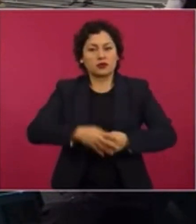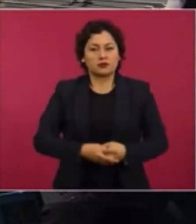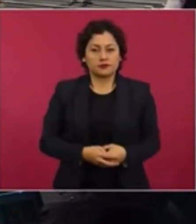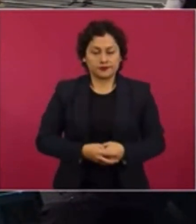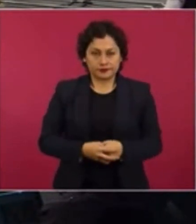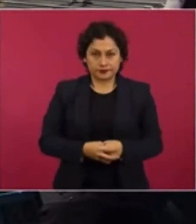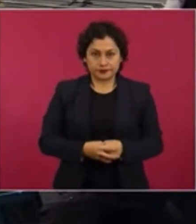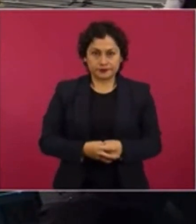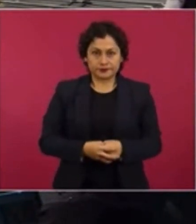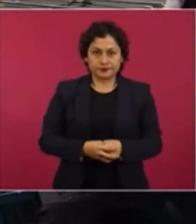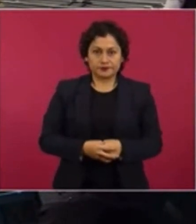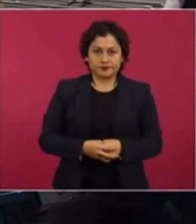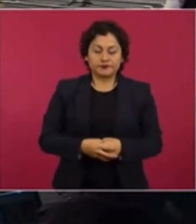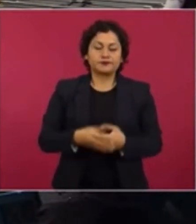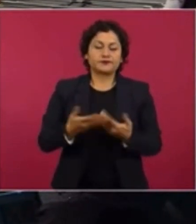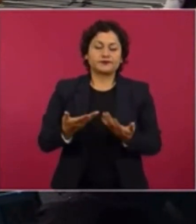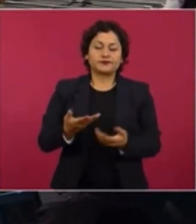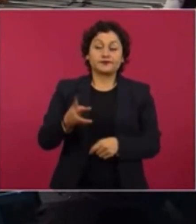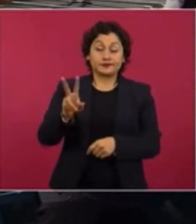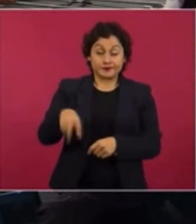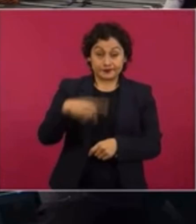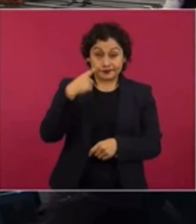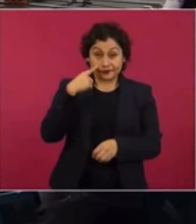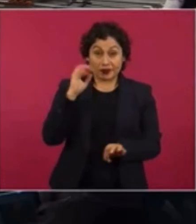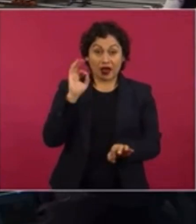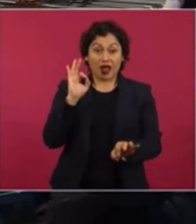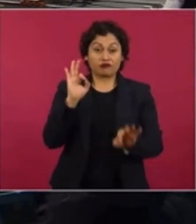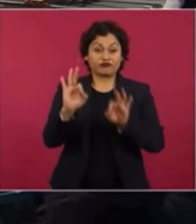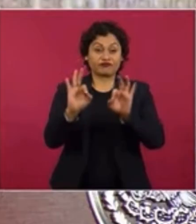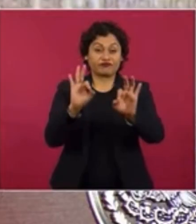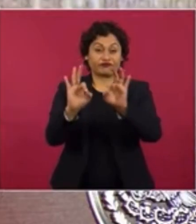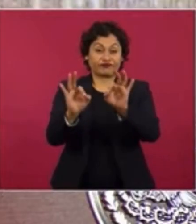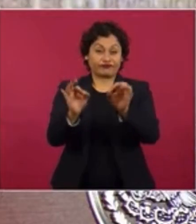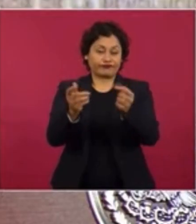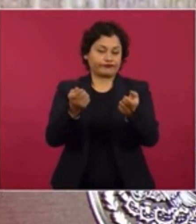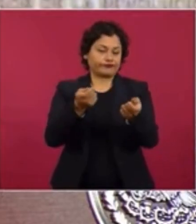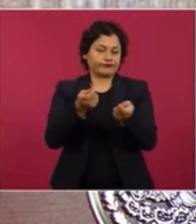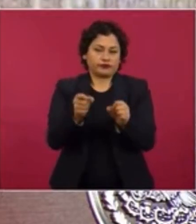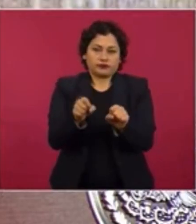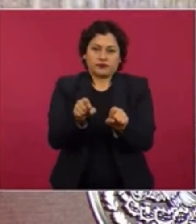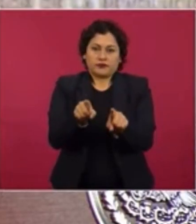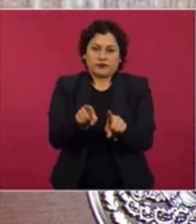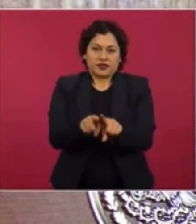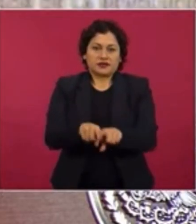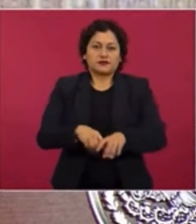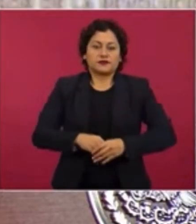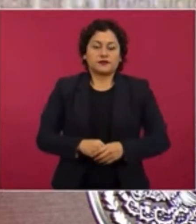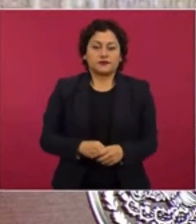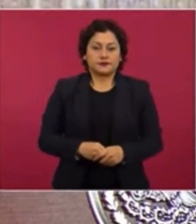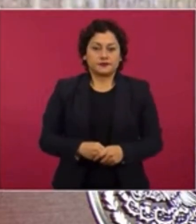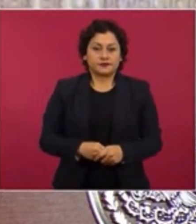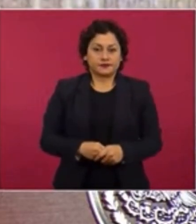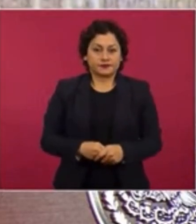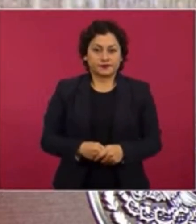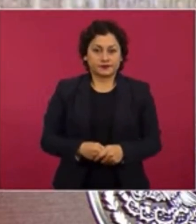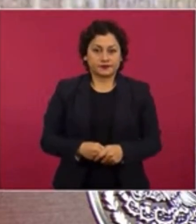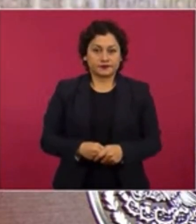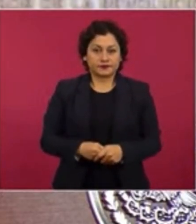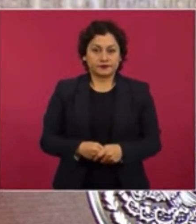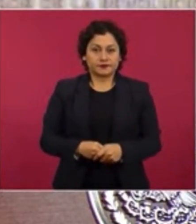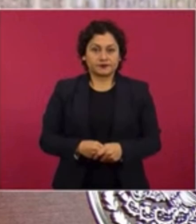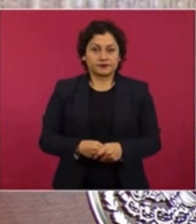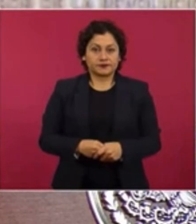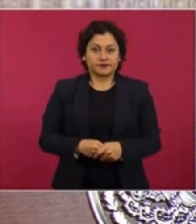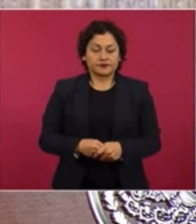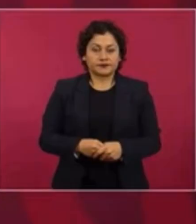manipulación que estamos padeciendo